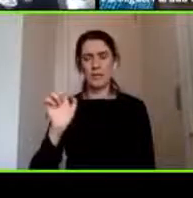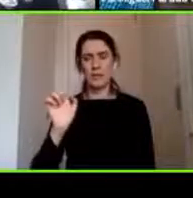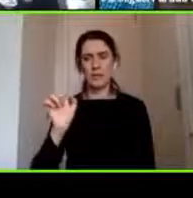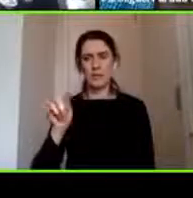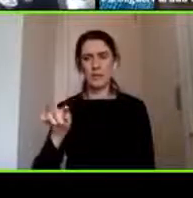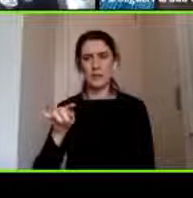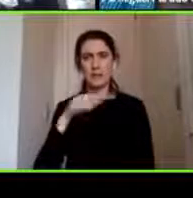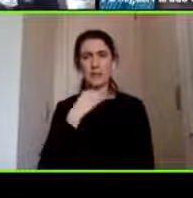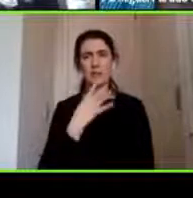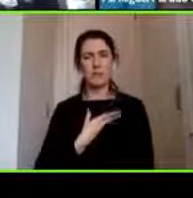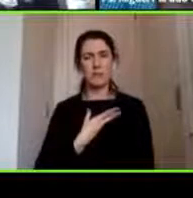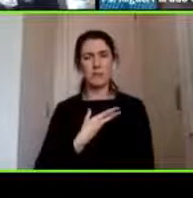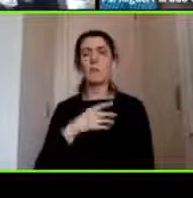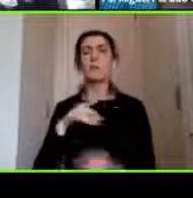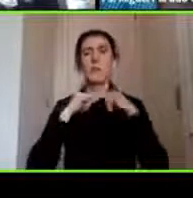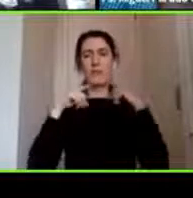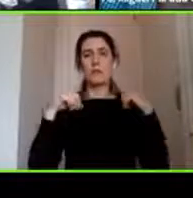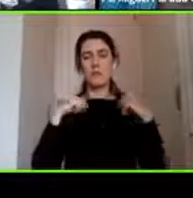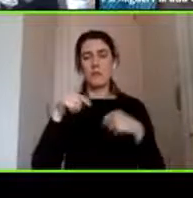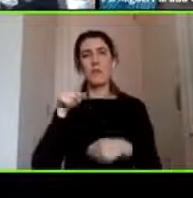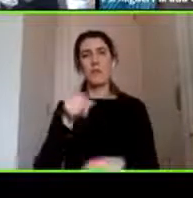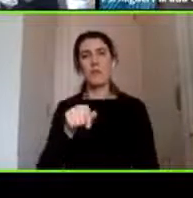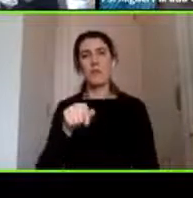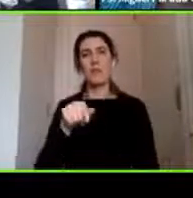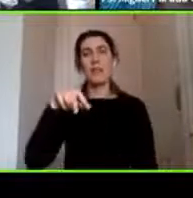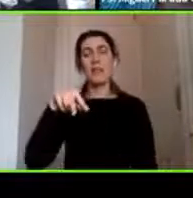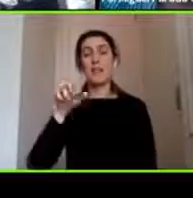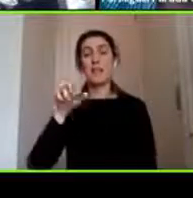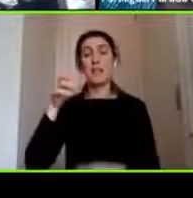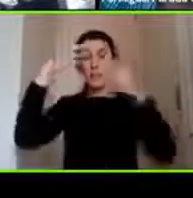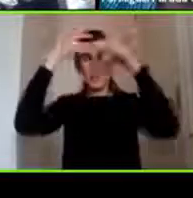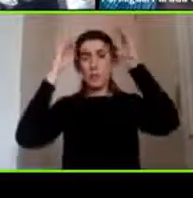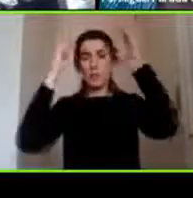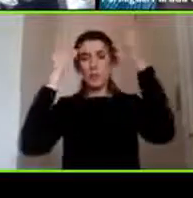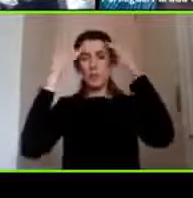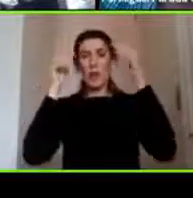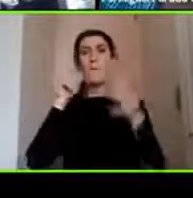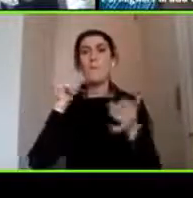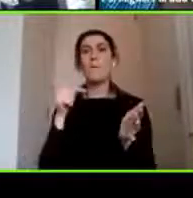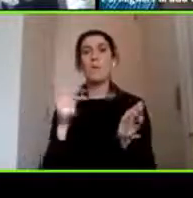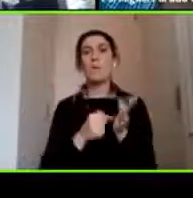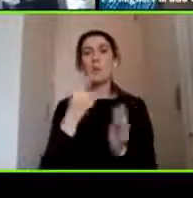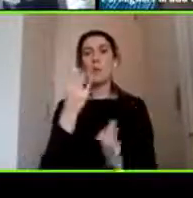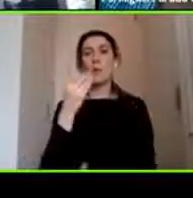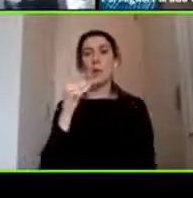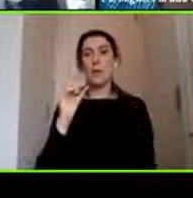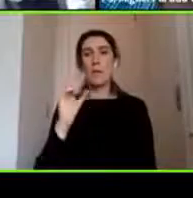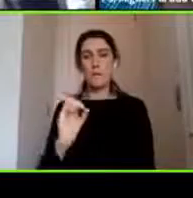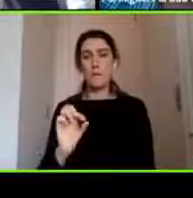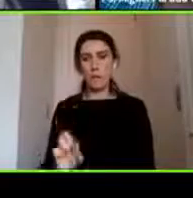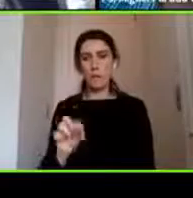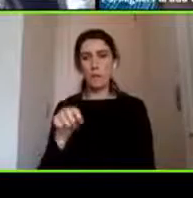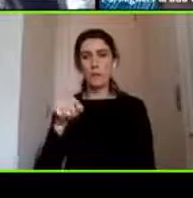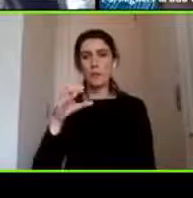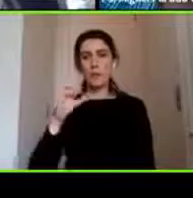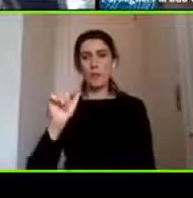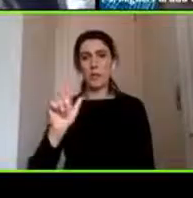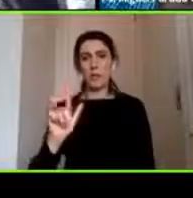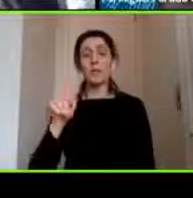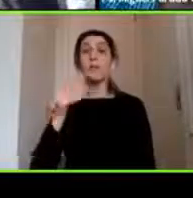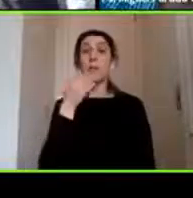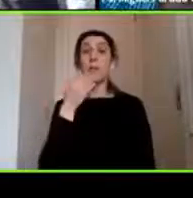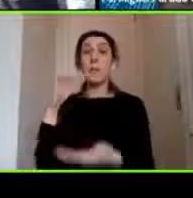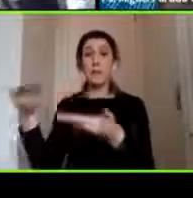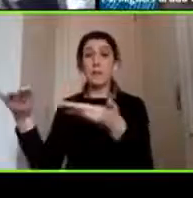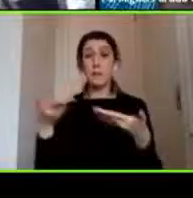neuropsicología de neuropsicología.udp.cl y además los queremos dejar invitados para los